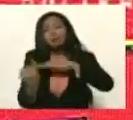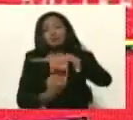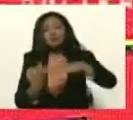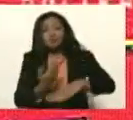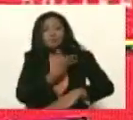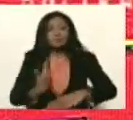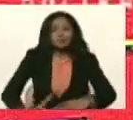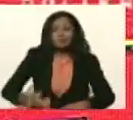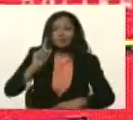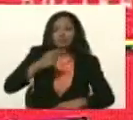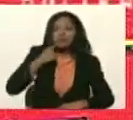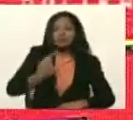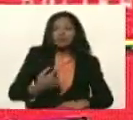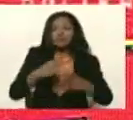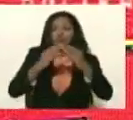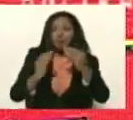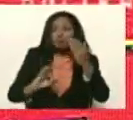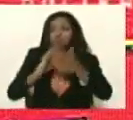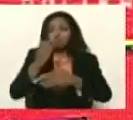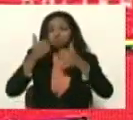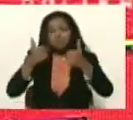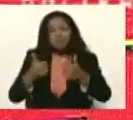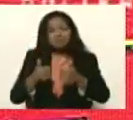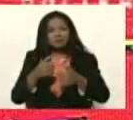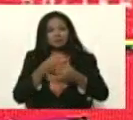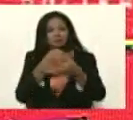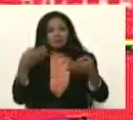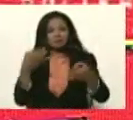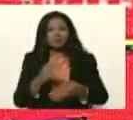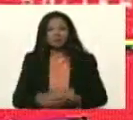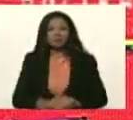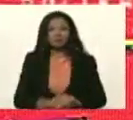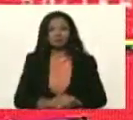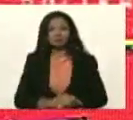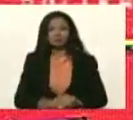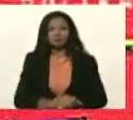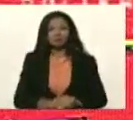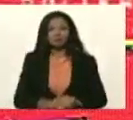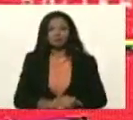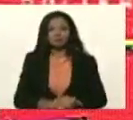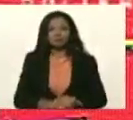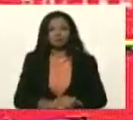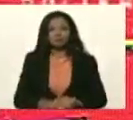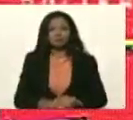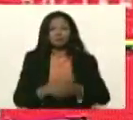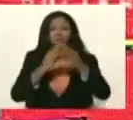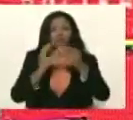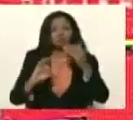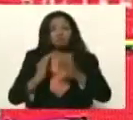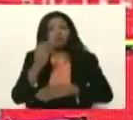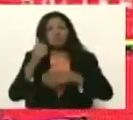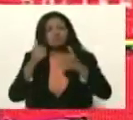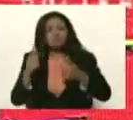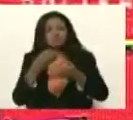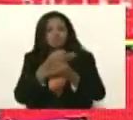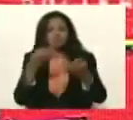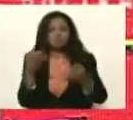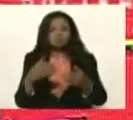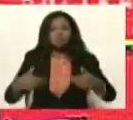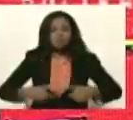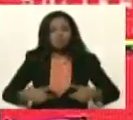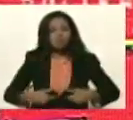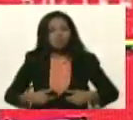todo tiene que funcionar y bien y todo tiene que funcionar con